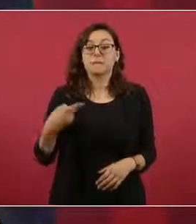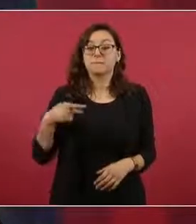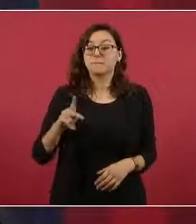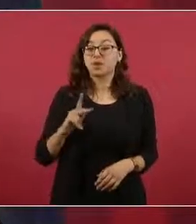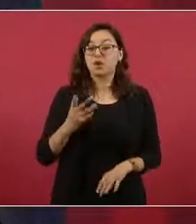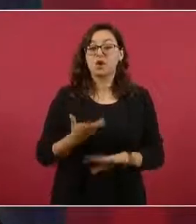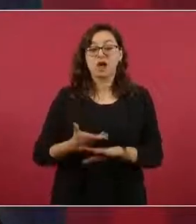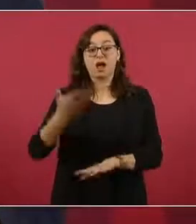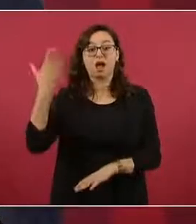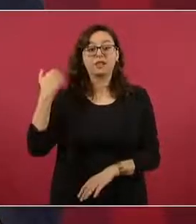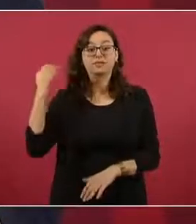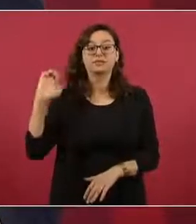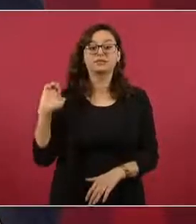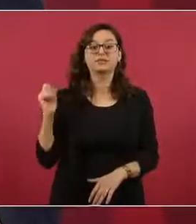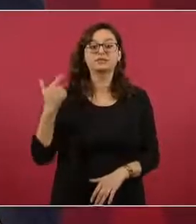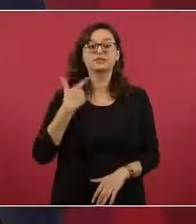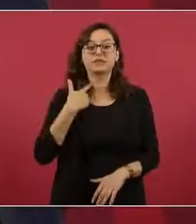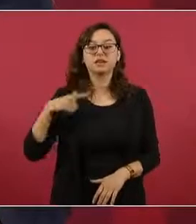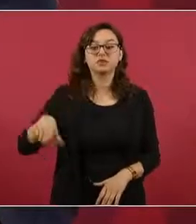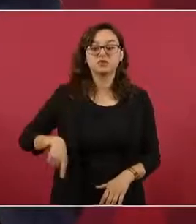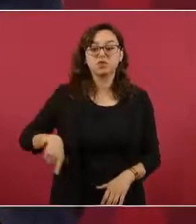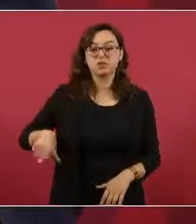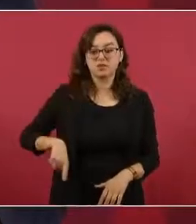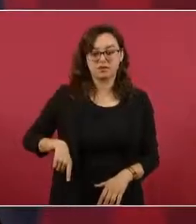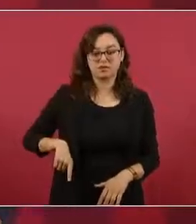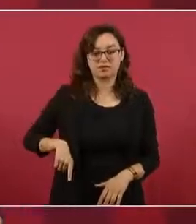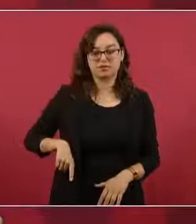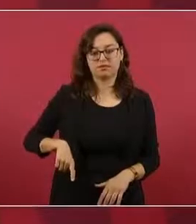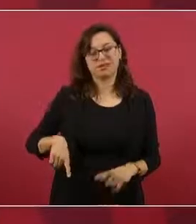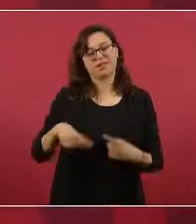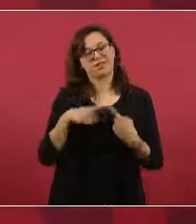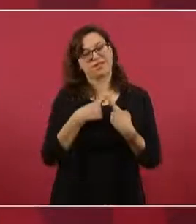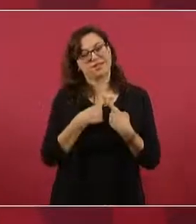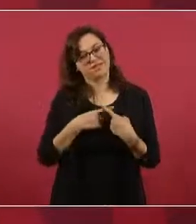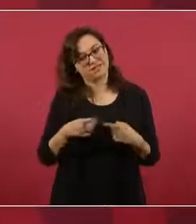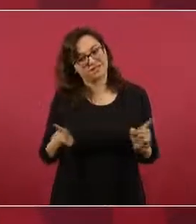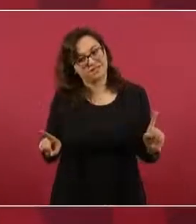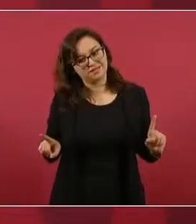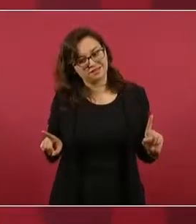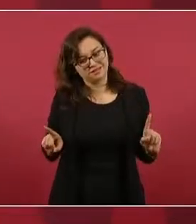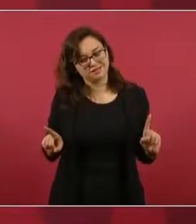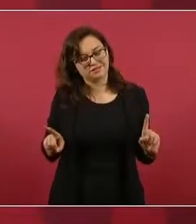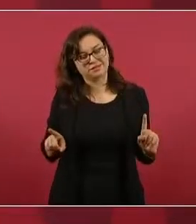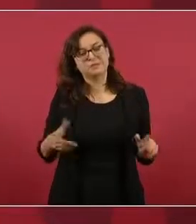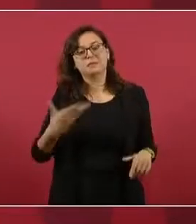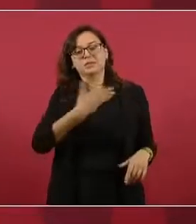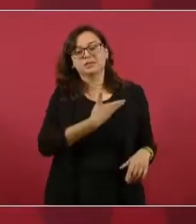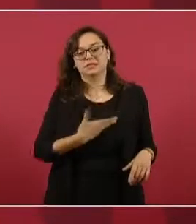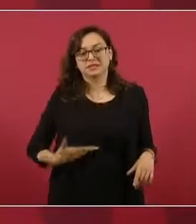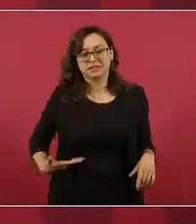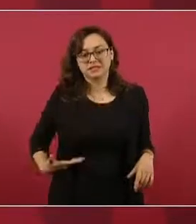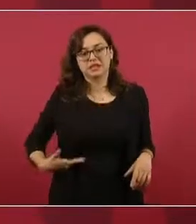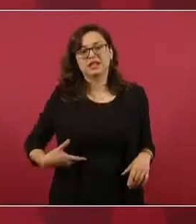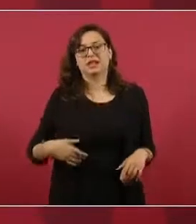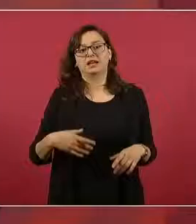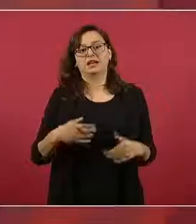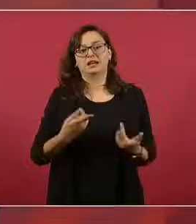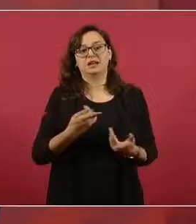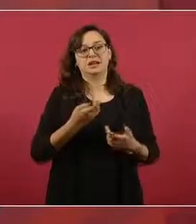para los presidentes.